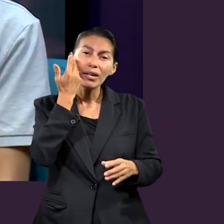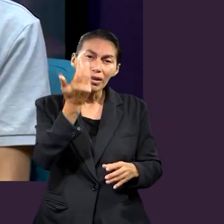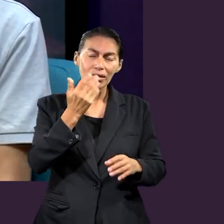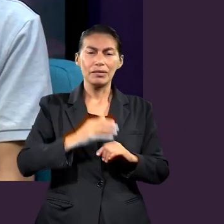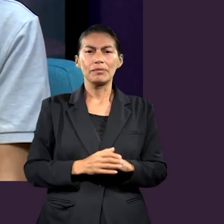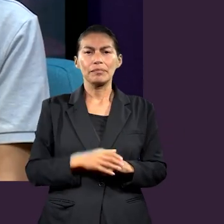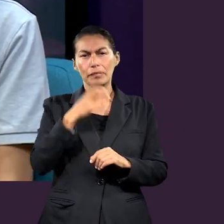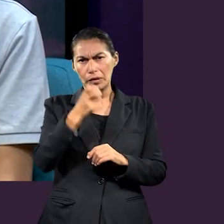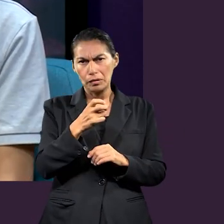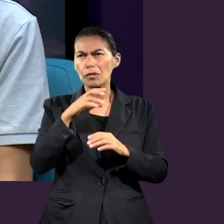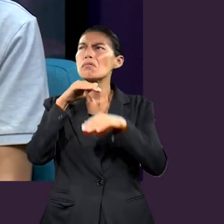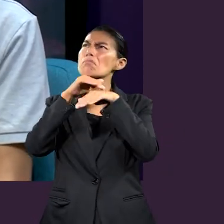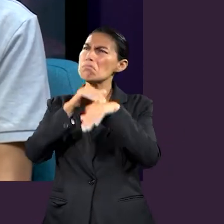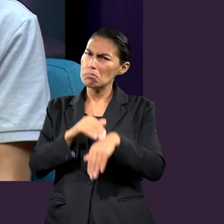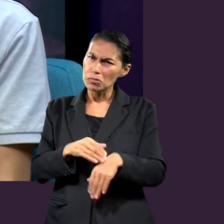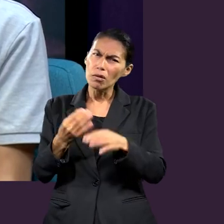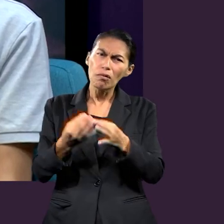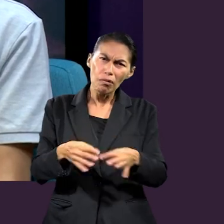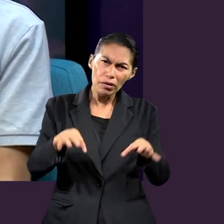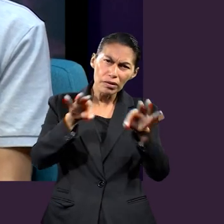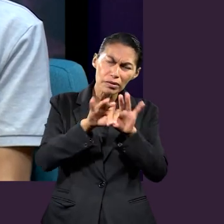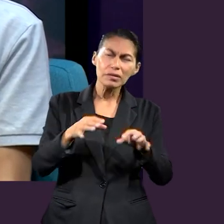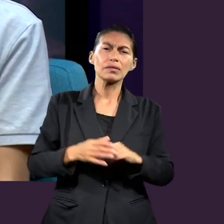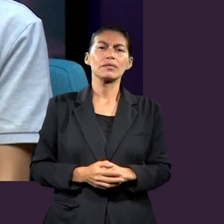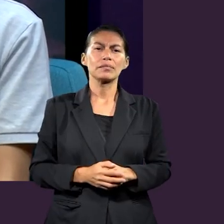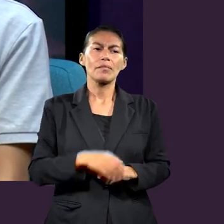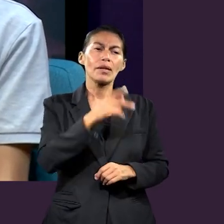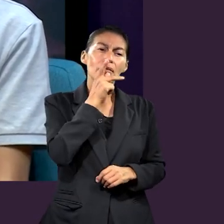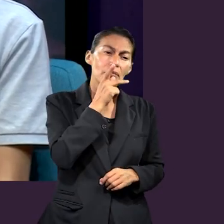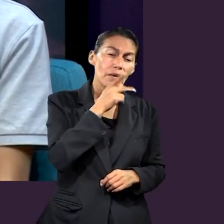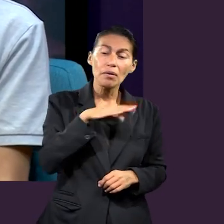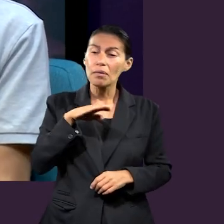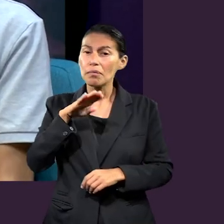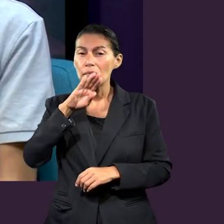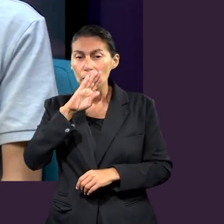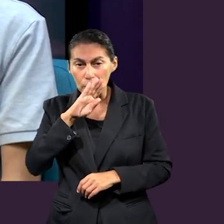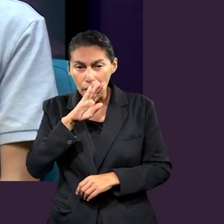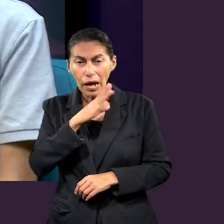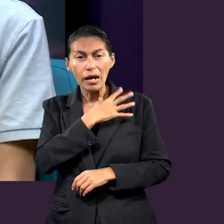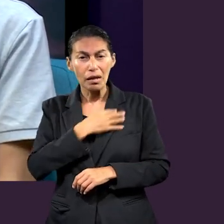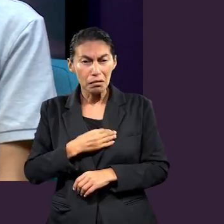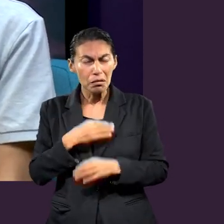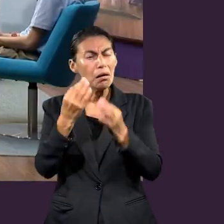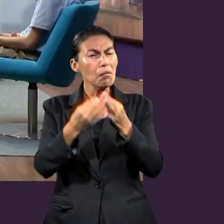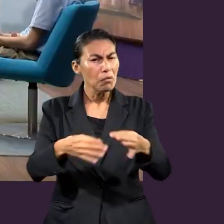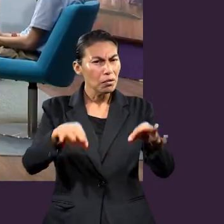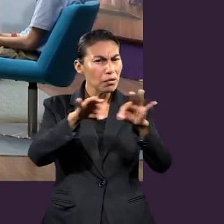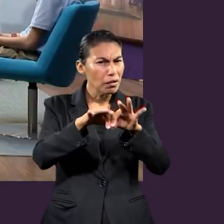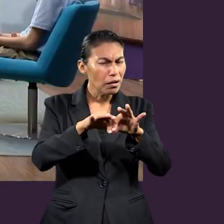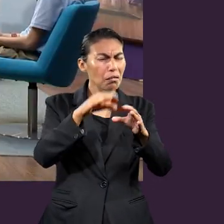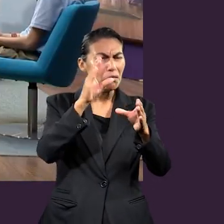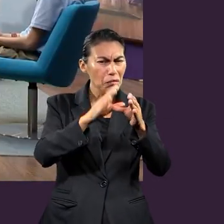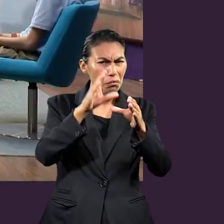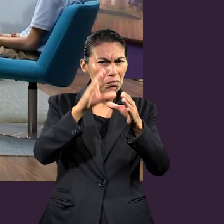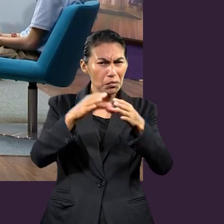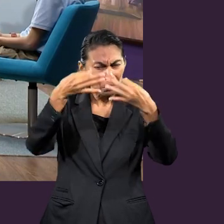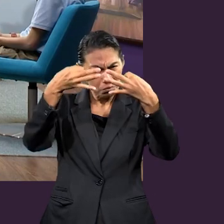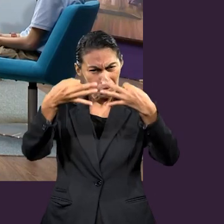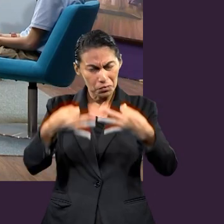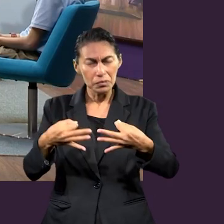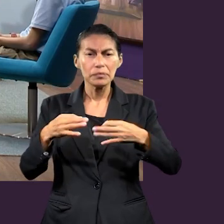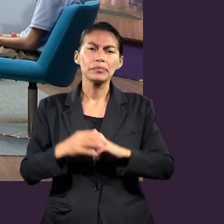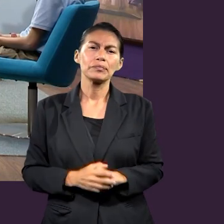que Dios sigue es algo bueno, tanto para los padres como para los hijos. Claro que sí. Entonces, hay un balance,